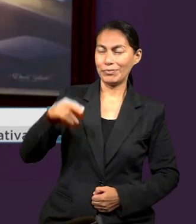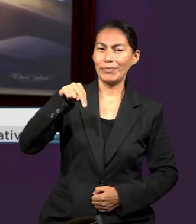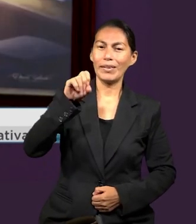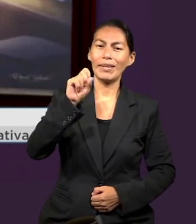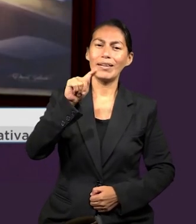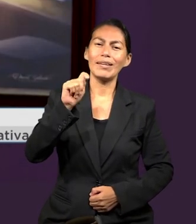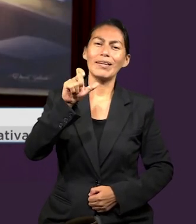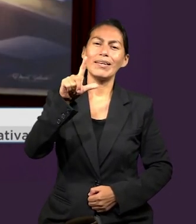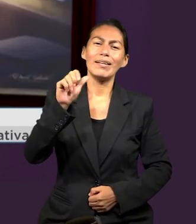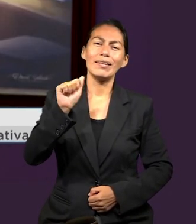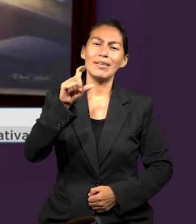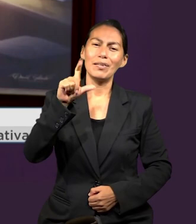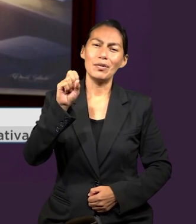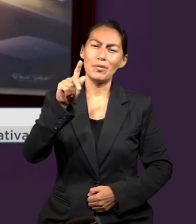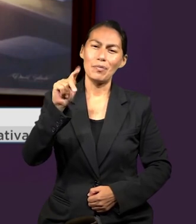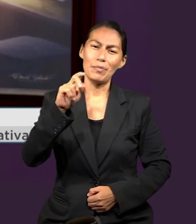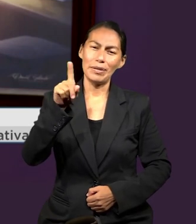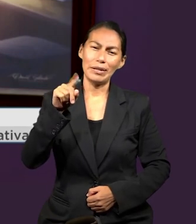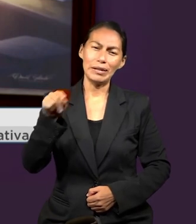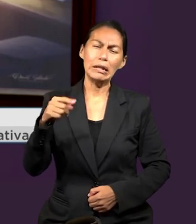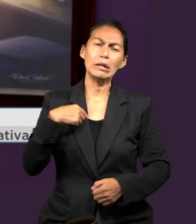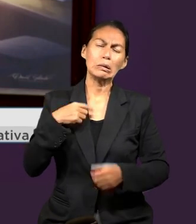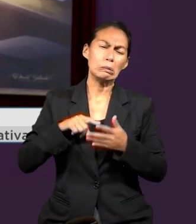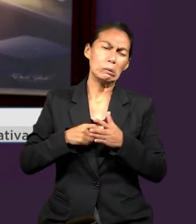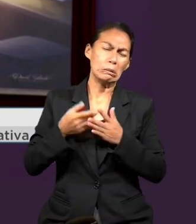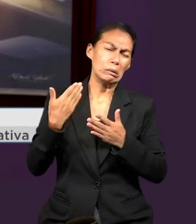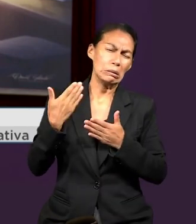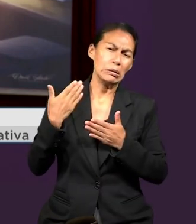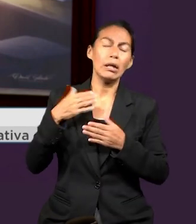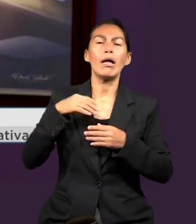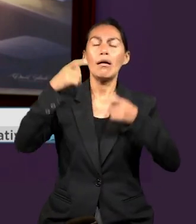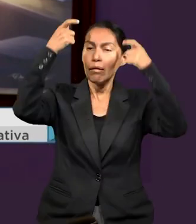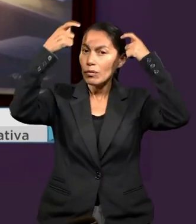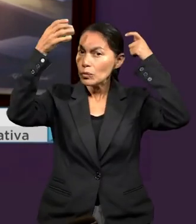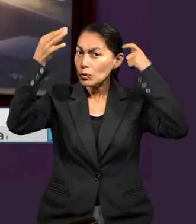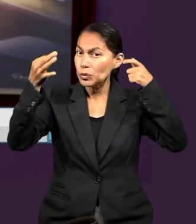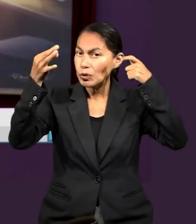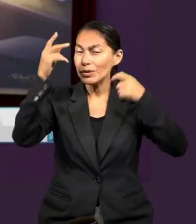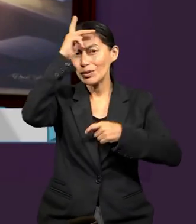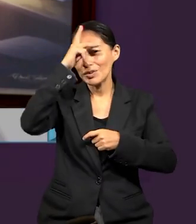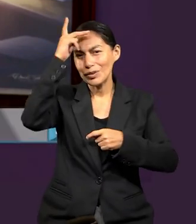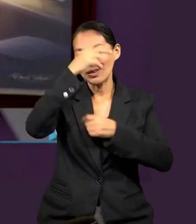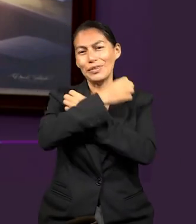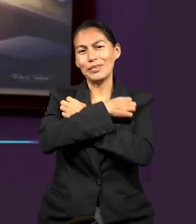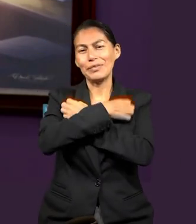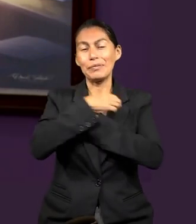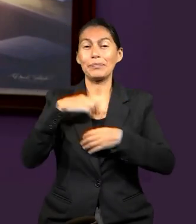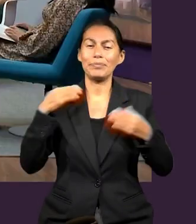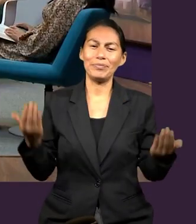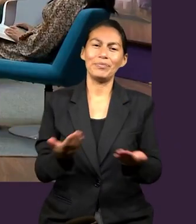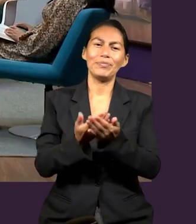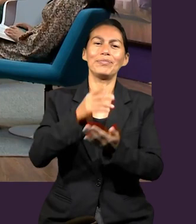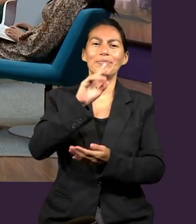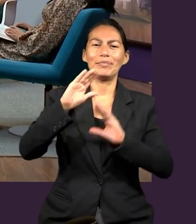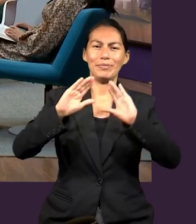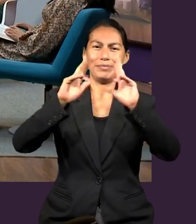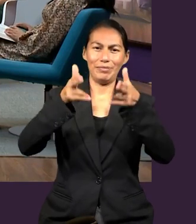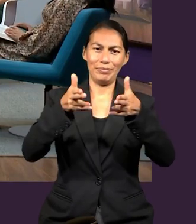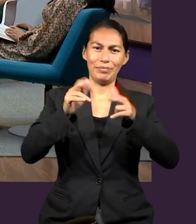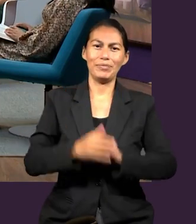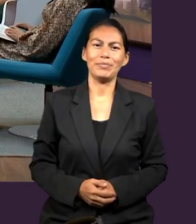recién egresada de la Facultad de Psicología Educativa y soy del estado de Chiapas. Ok,